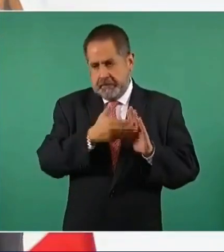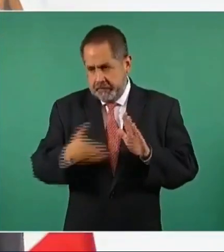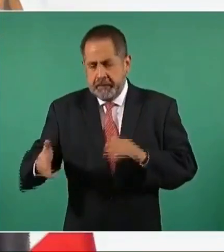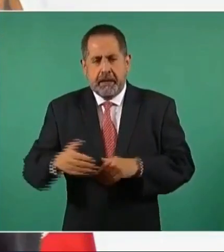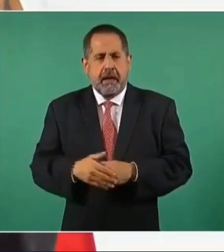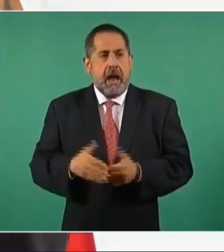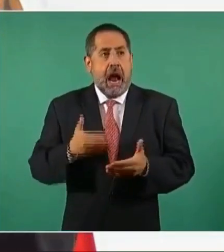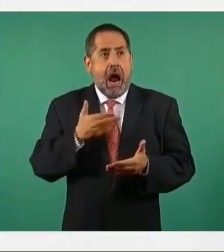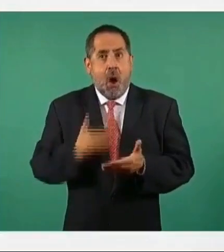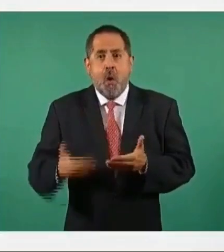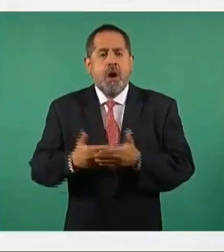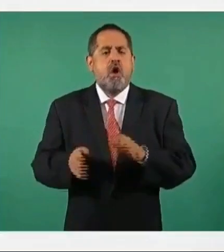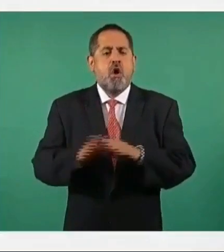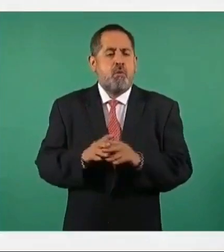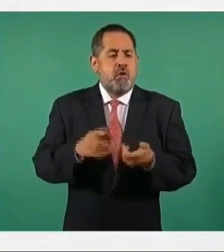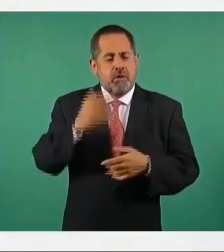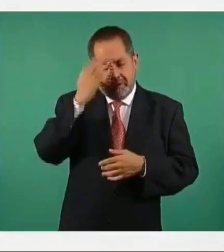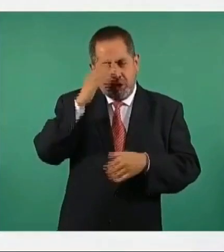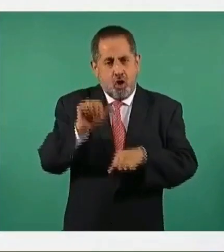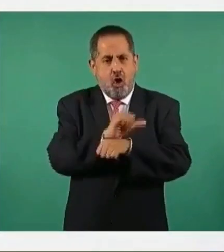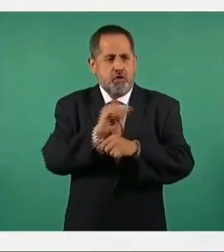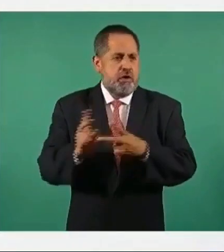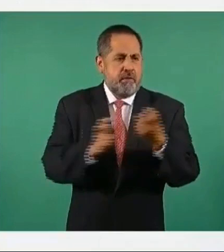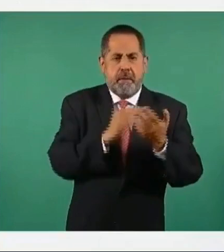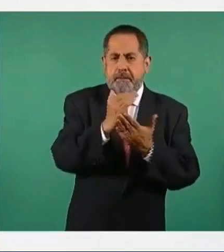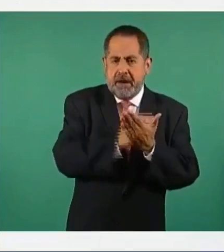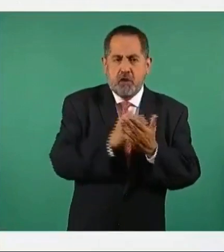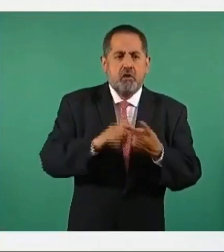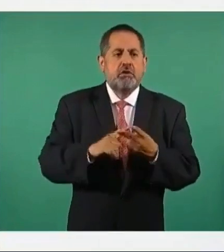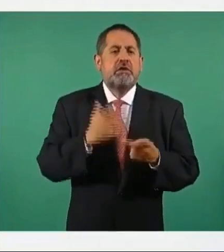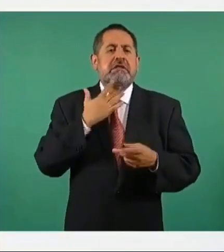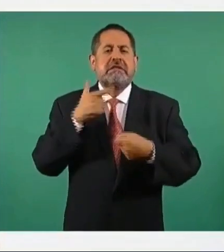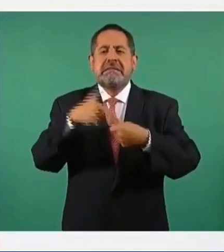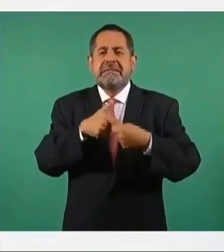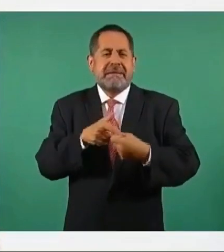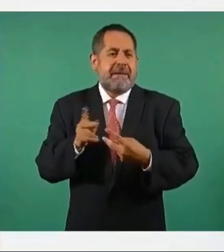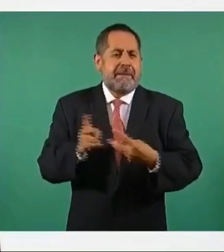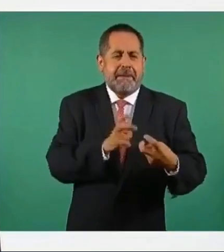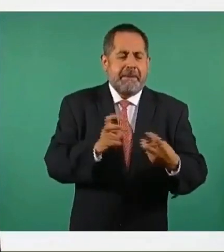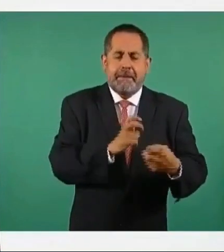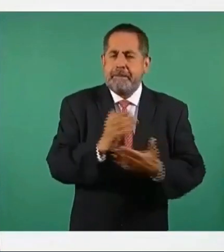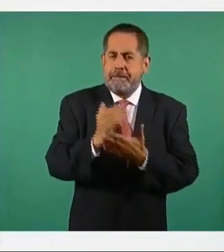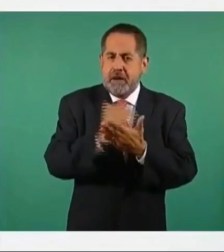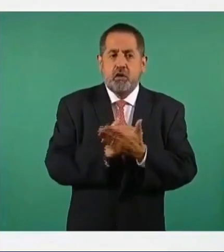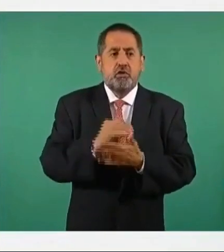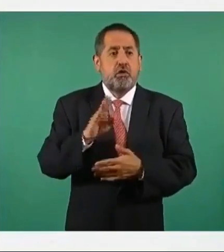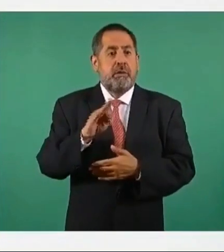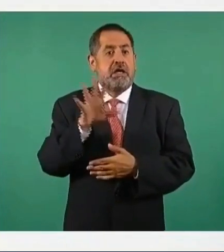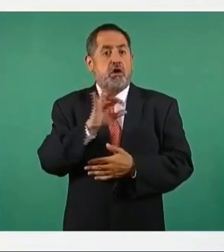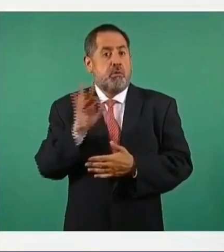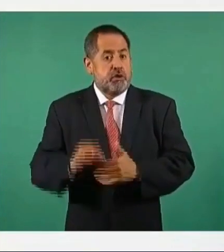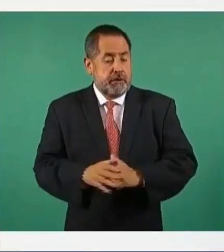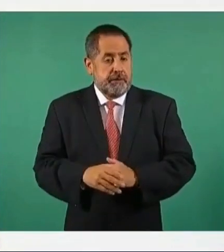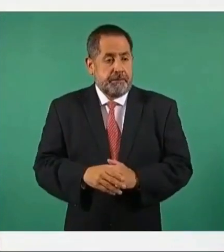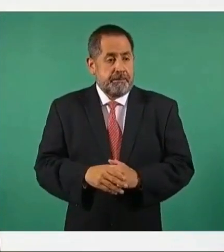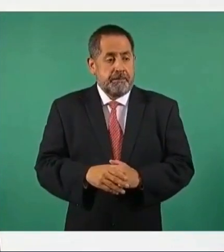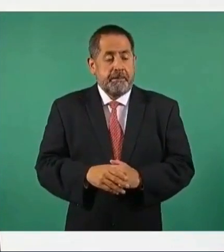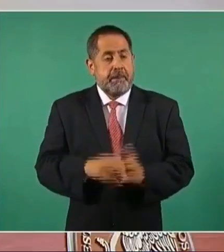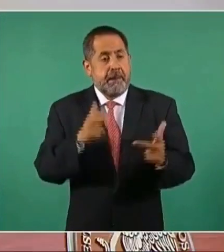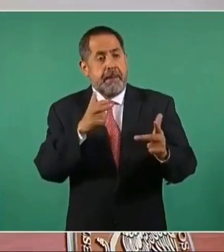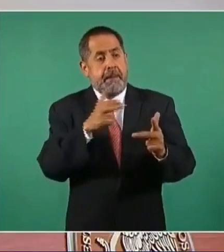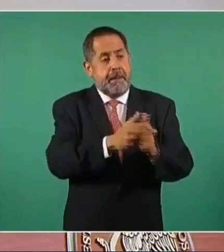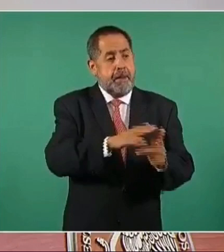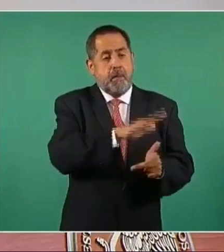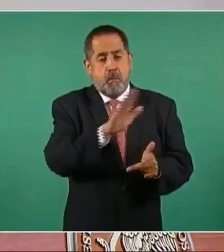combustibles, el llamado huachicol, en 95 por ciento, los homicidios en 0